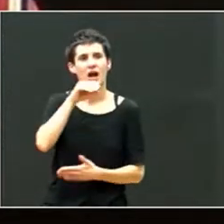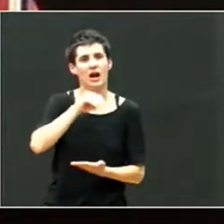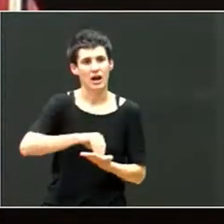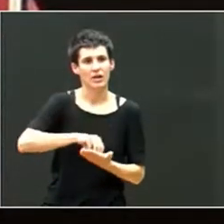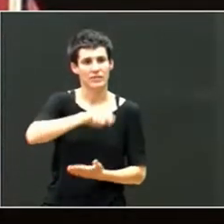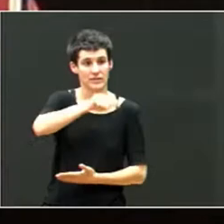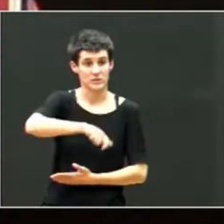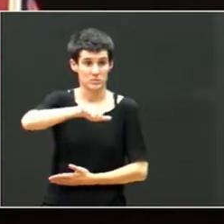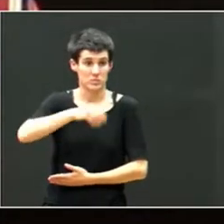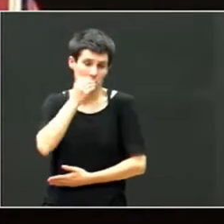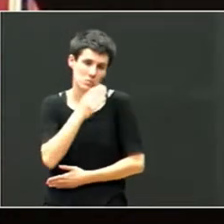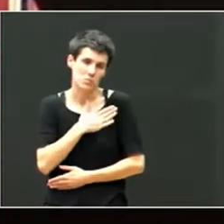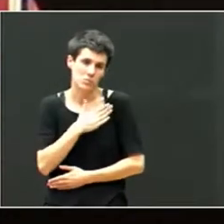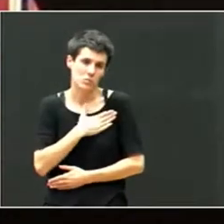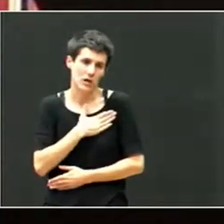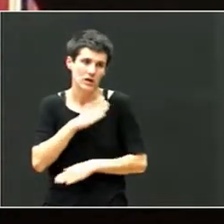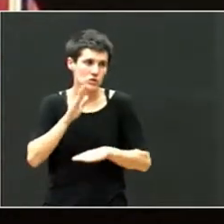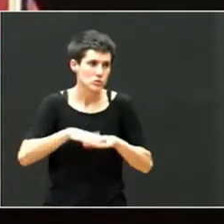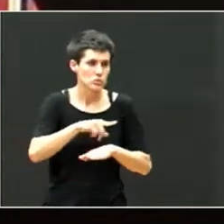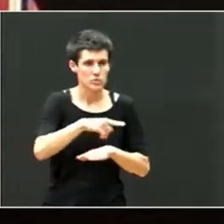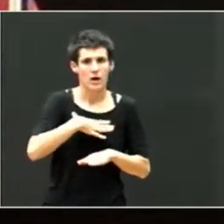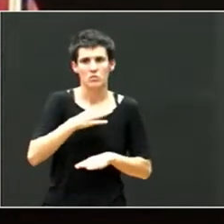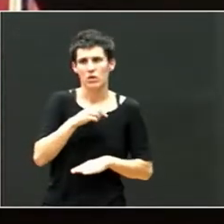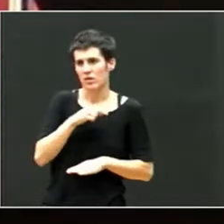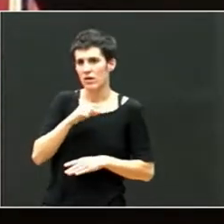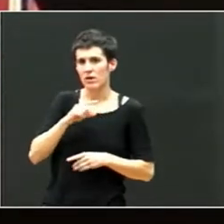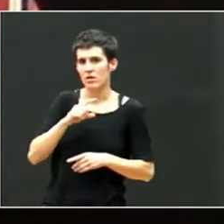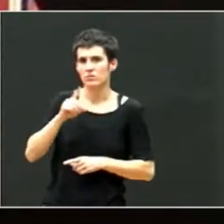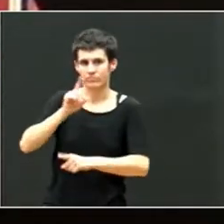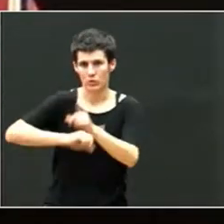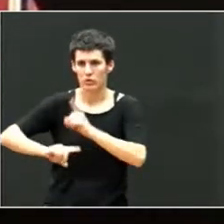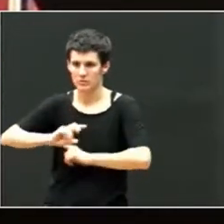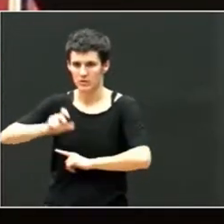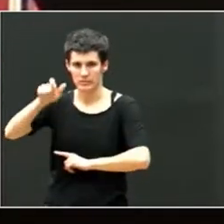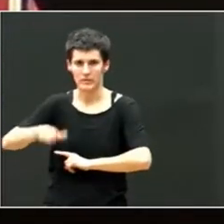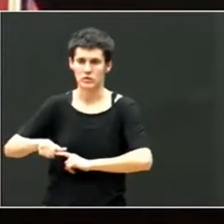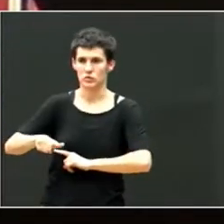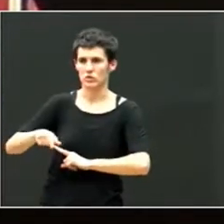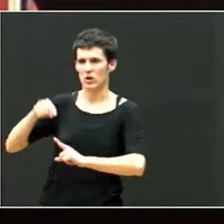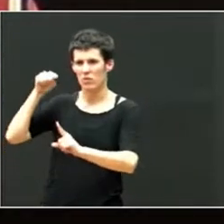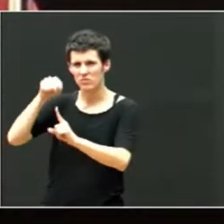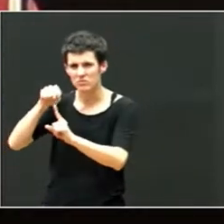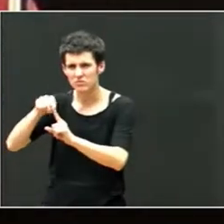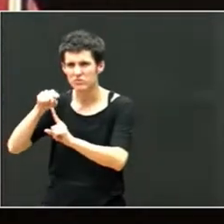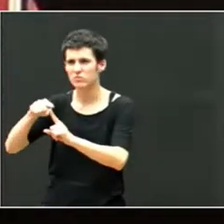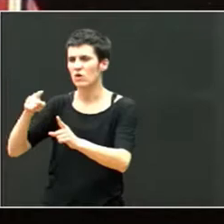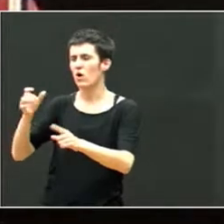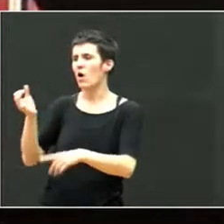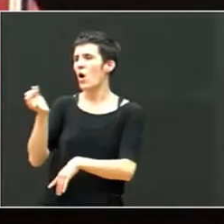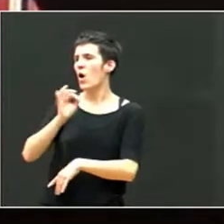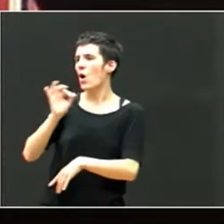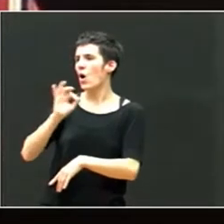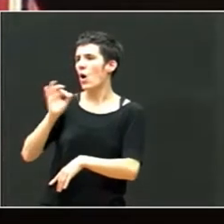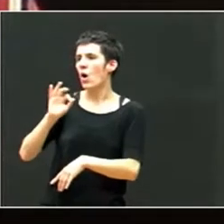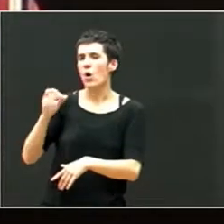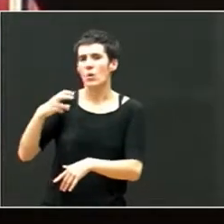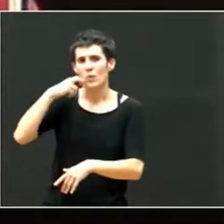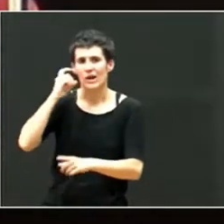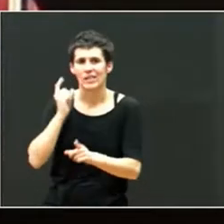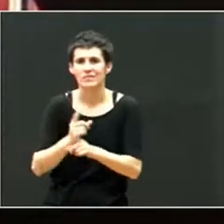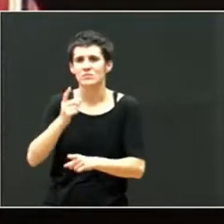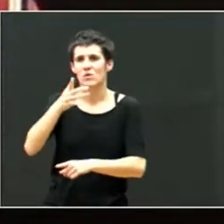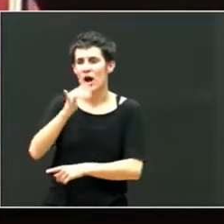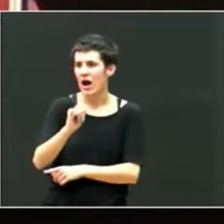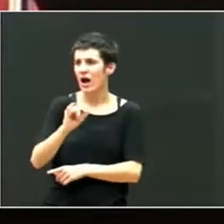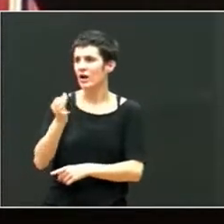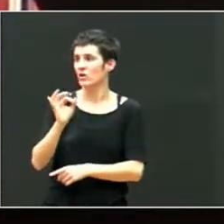auténticas barbaridades. El bullying existe, el racismo existe, la xenofobia existe, y pocos niños adoptados no han